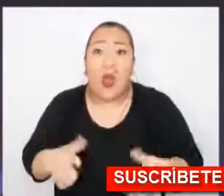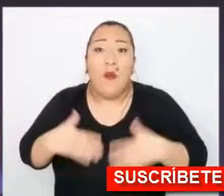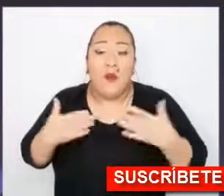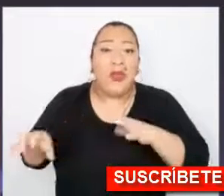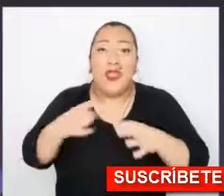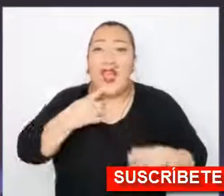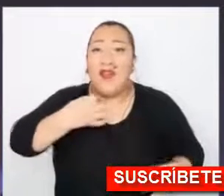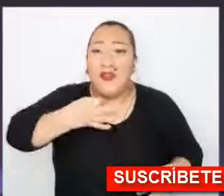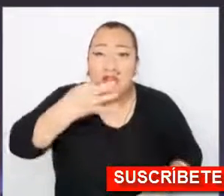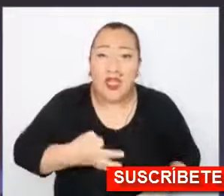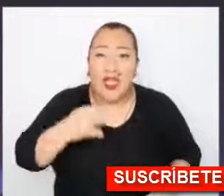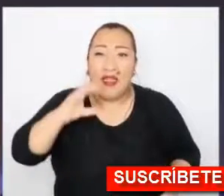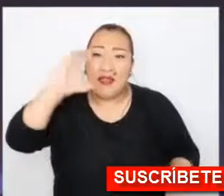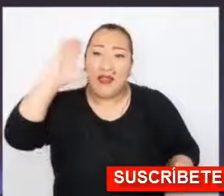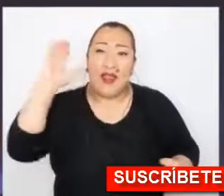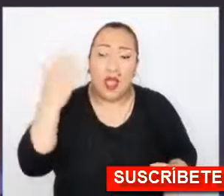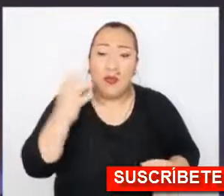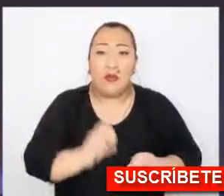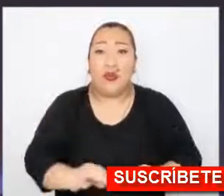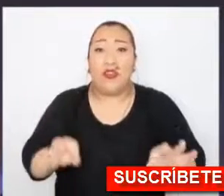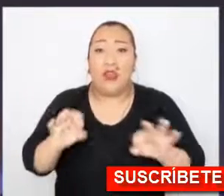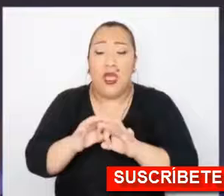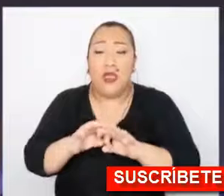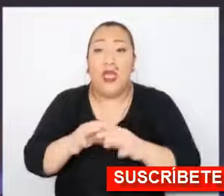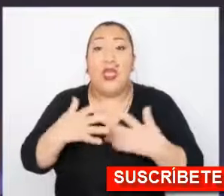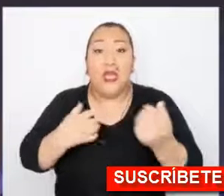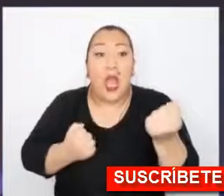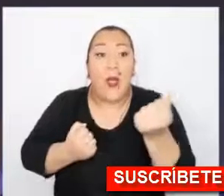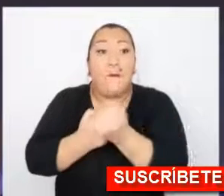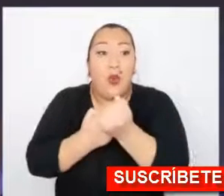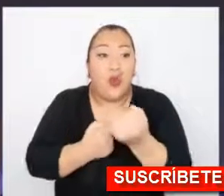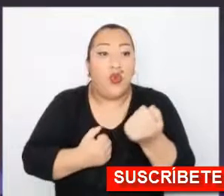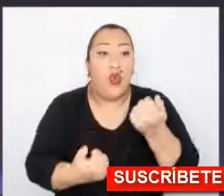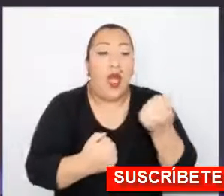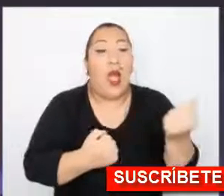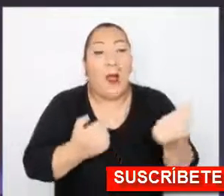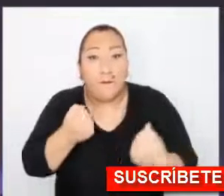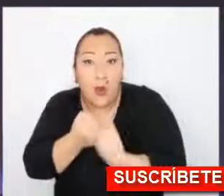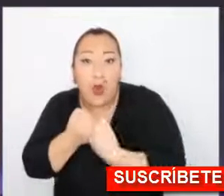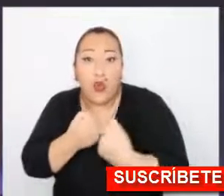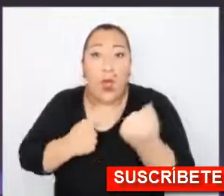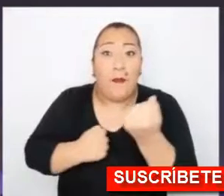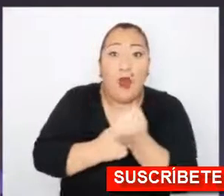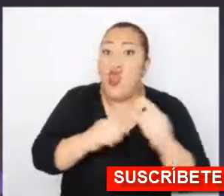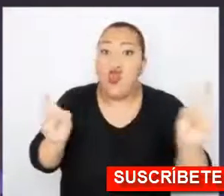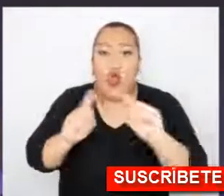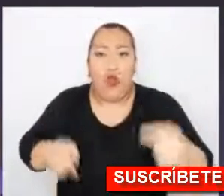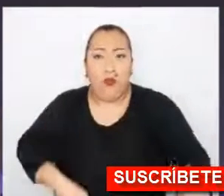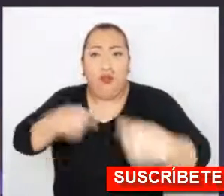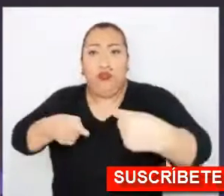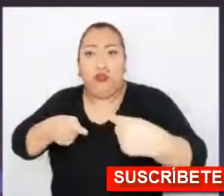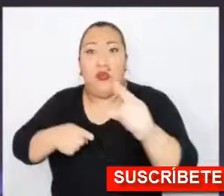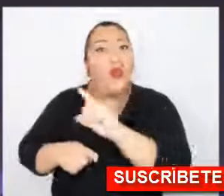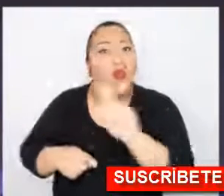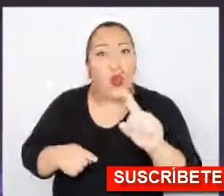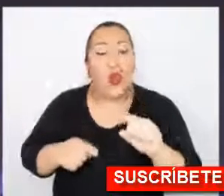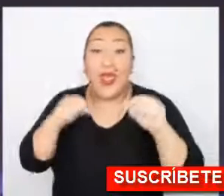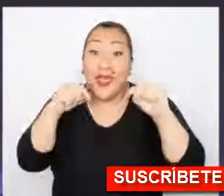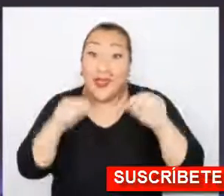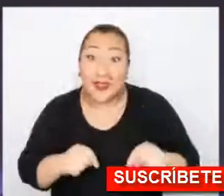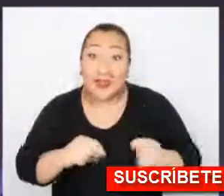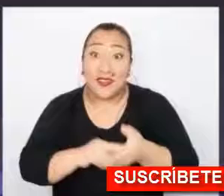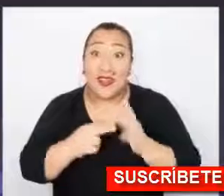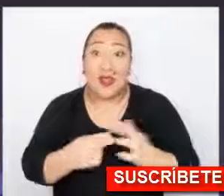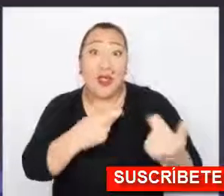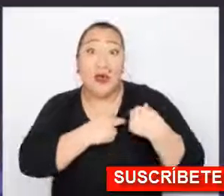de hacer realidad el principio de colaboración y no el de confrontación